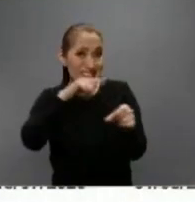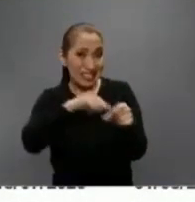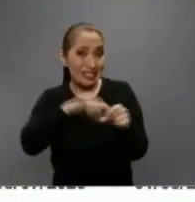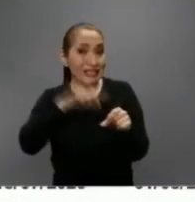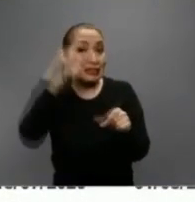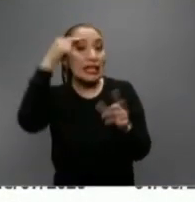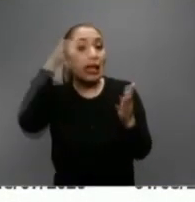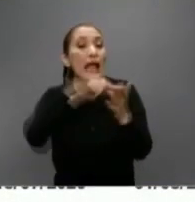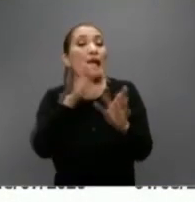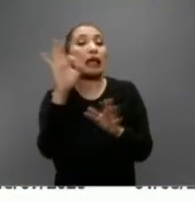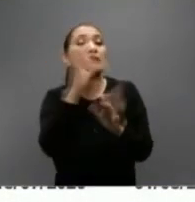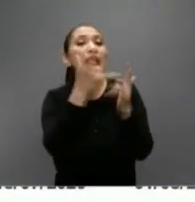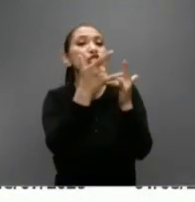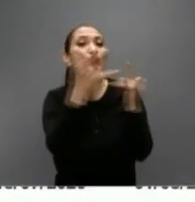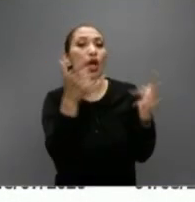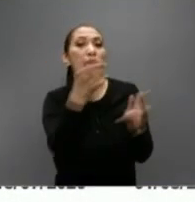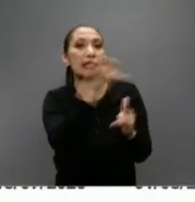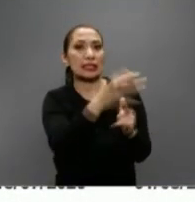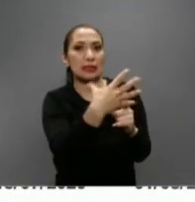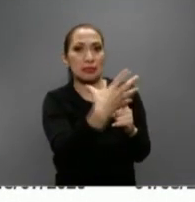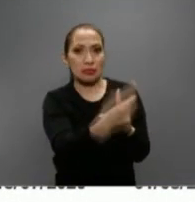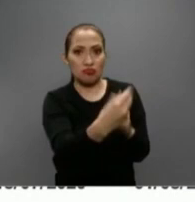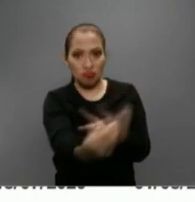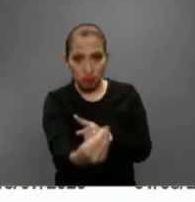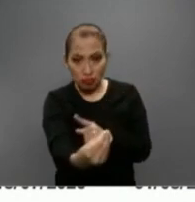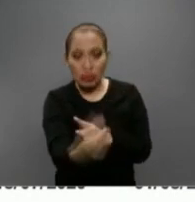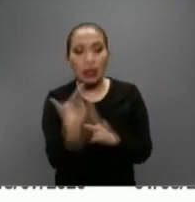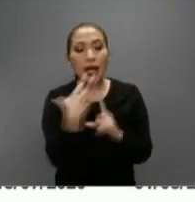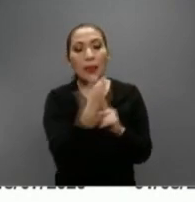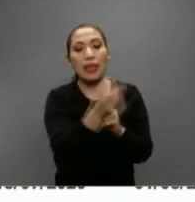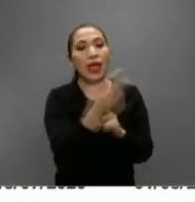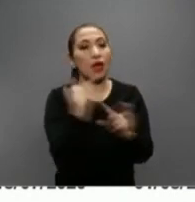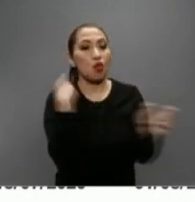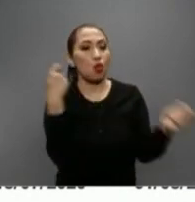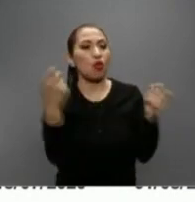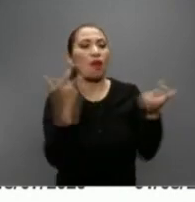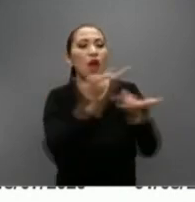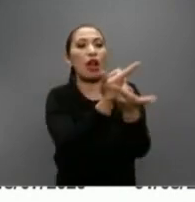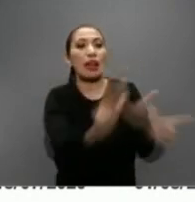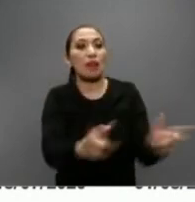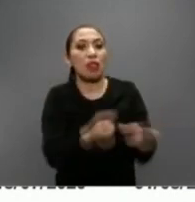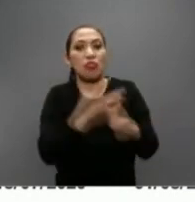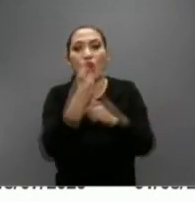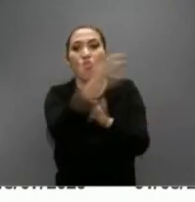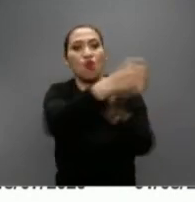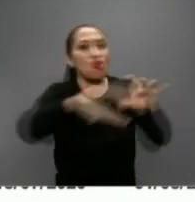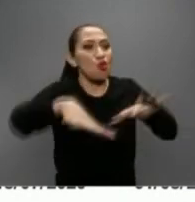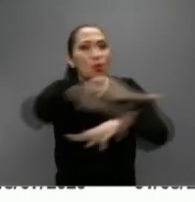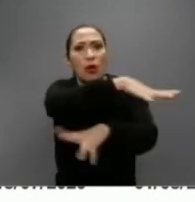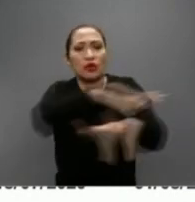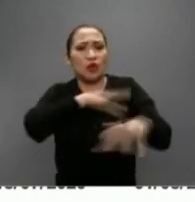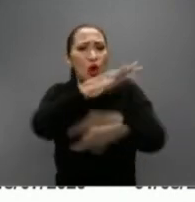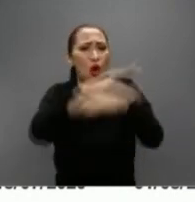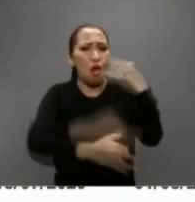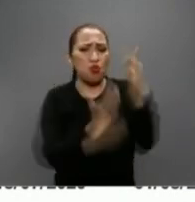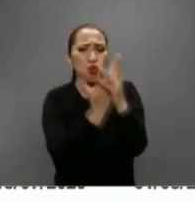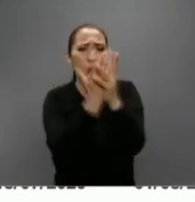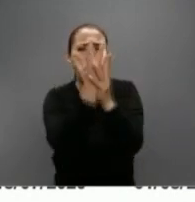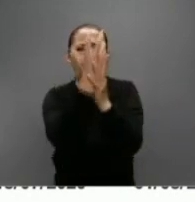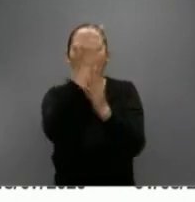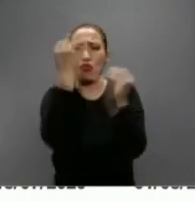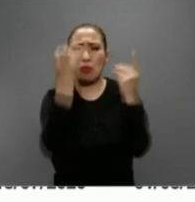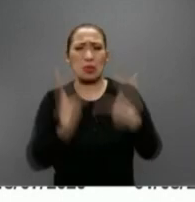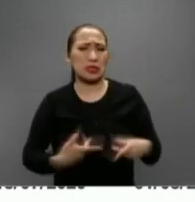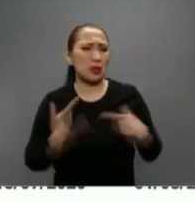lo que se estima la historia natural de esta epidemia, la epidemia no contenida, la epidemia no mitigada, en la que tendríamos una